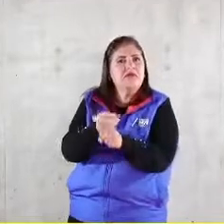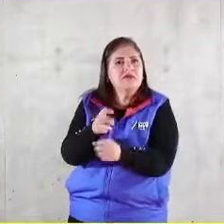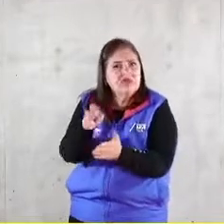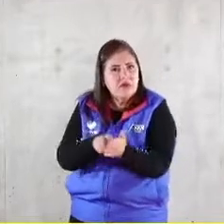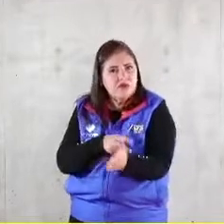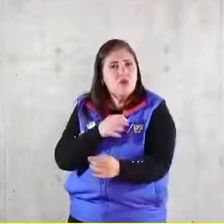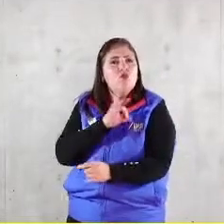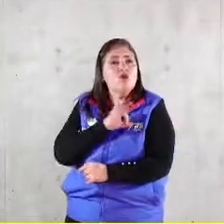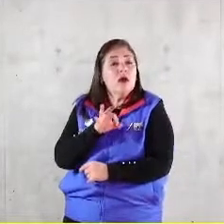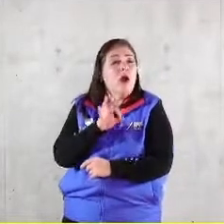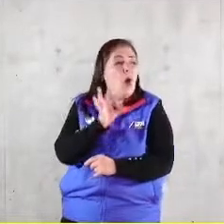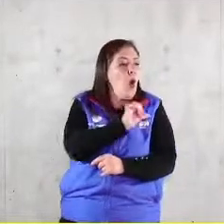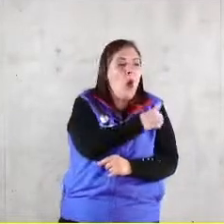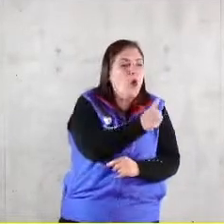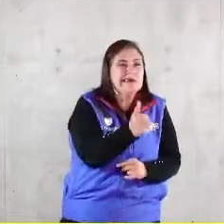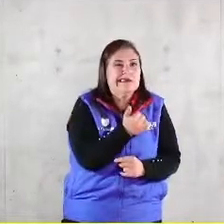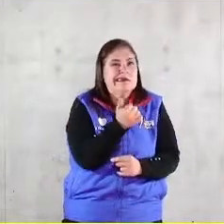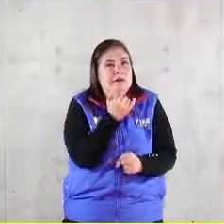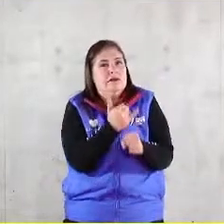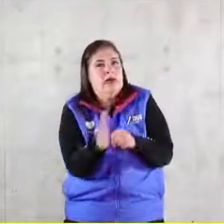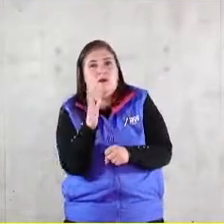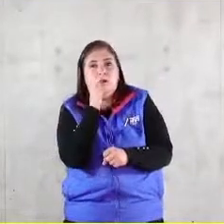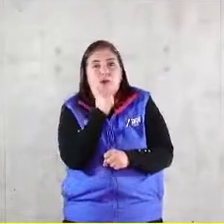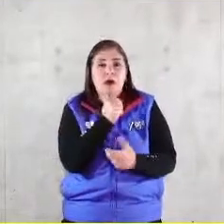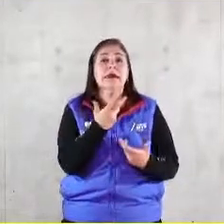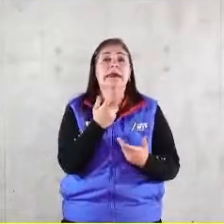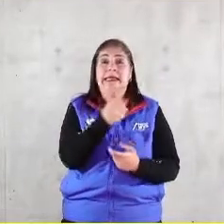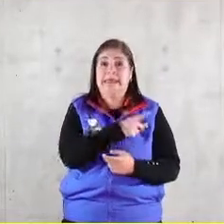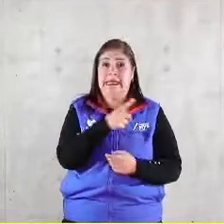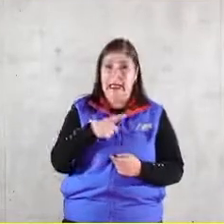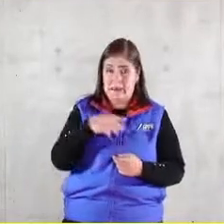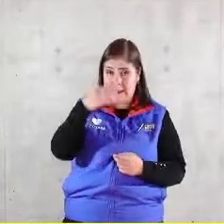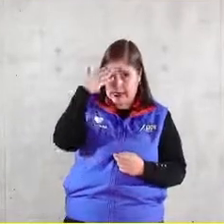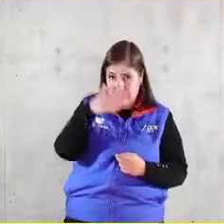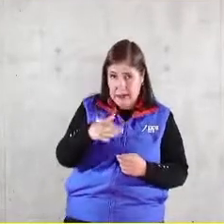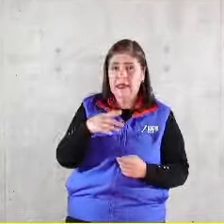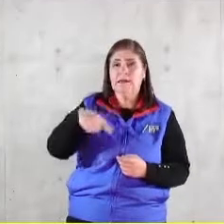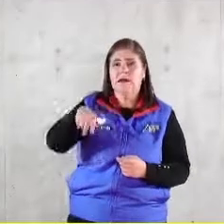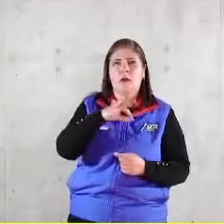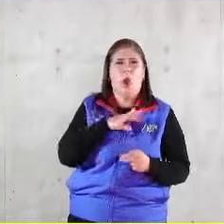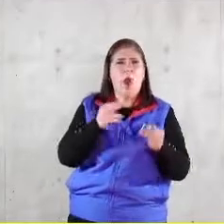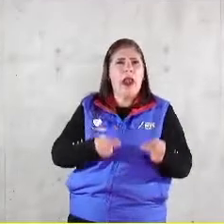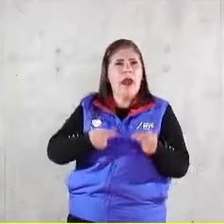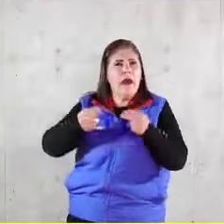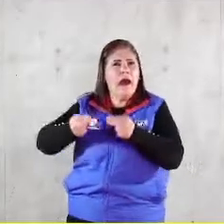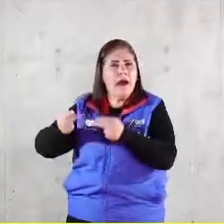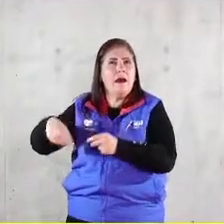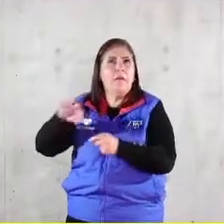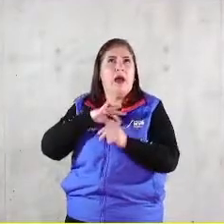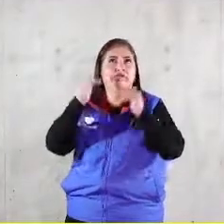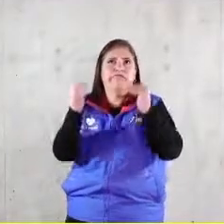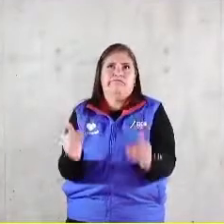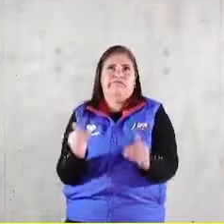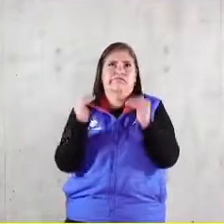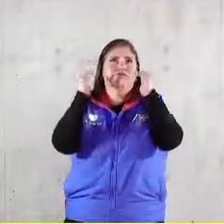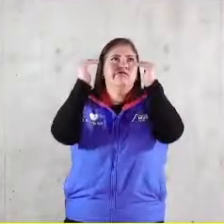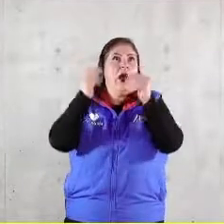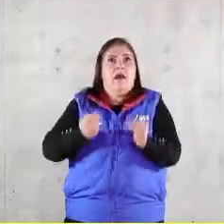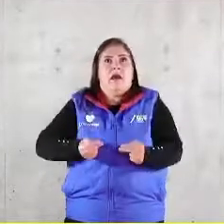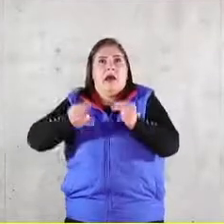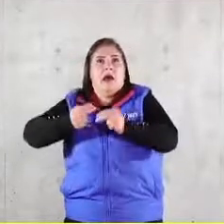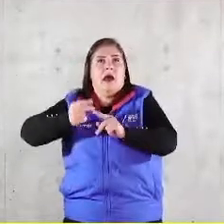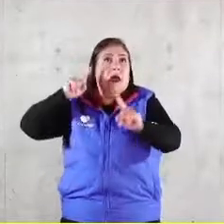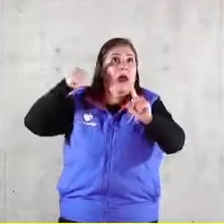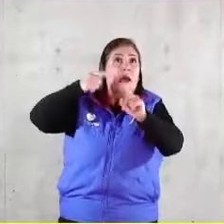hoy tenemos muy claro que el mercado que hemos elevado a una posición de divinidad no puede